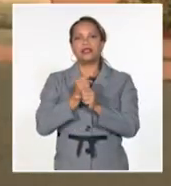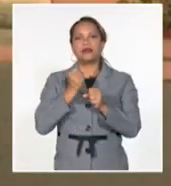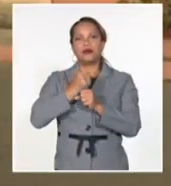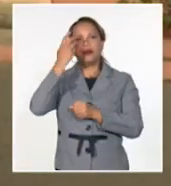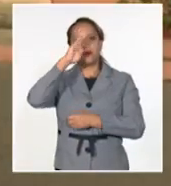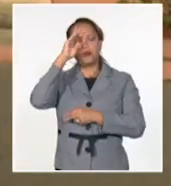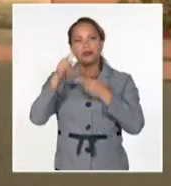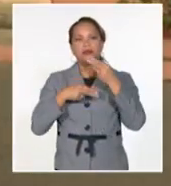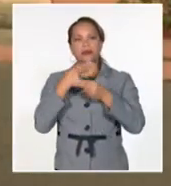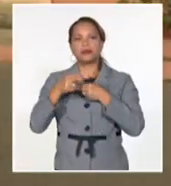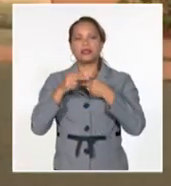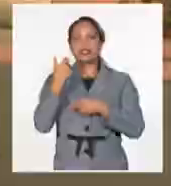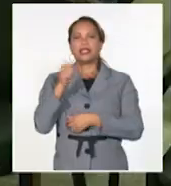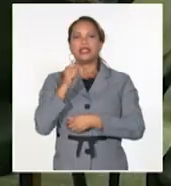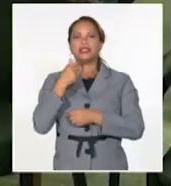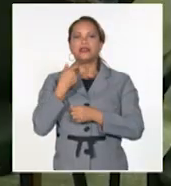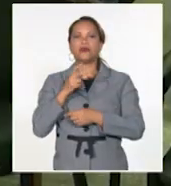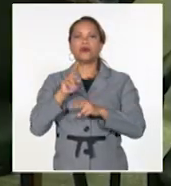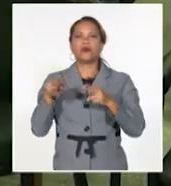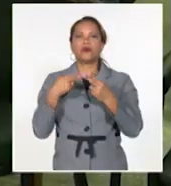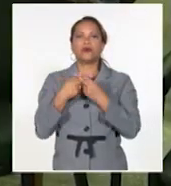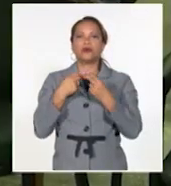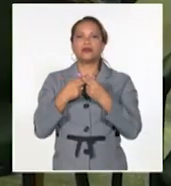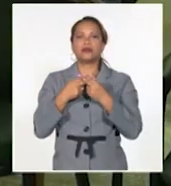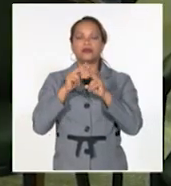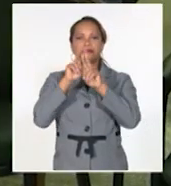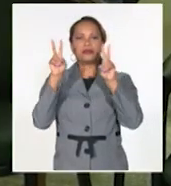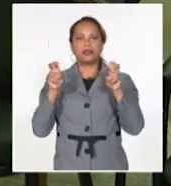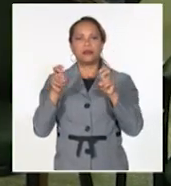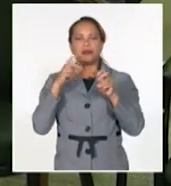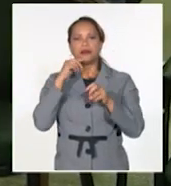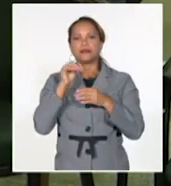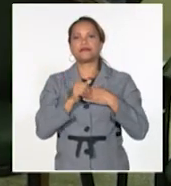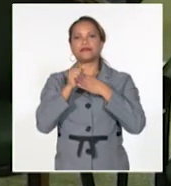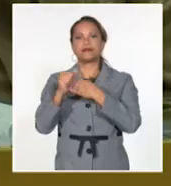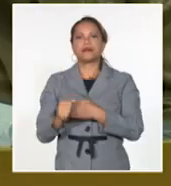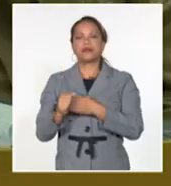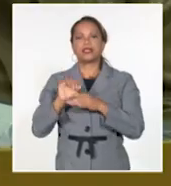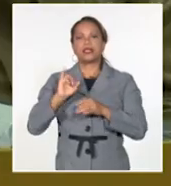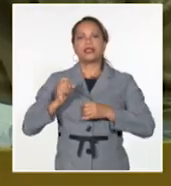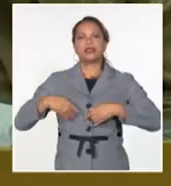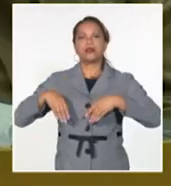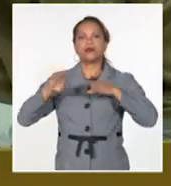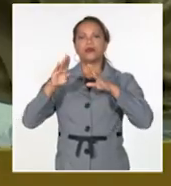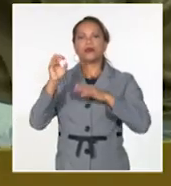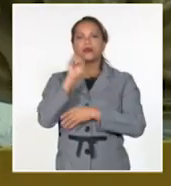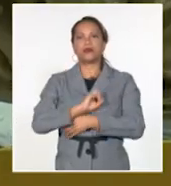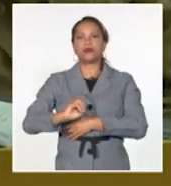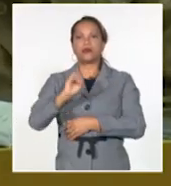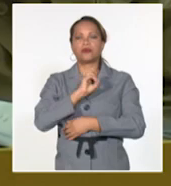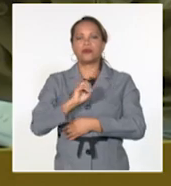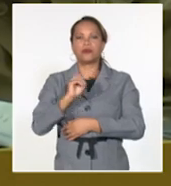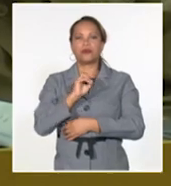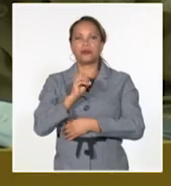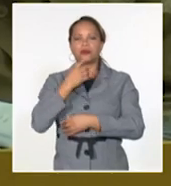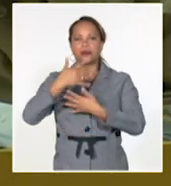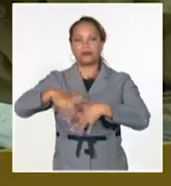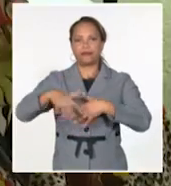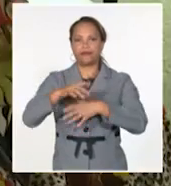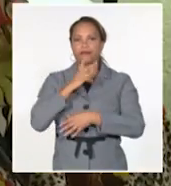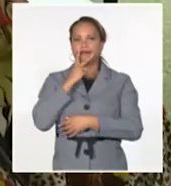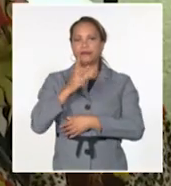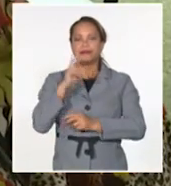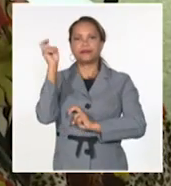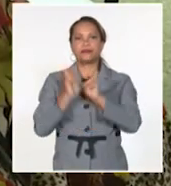el décimo foro nacional sobre el tema, auspiciado por el Instituto de Ordenamiento Territorial y Urbanismo, con talleres